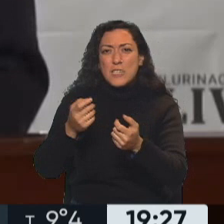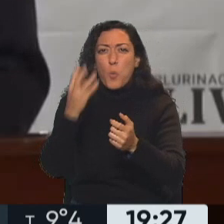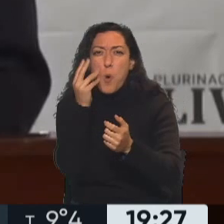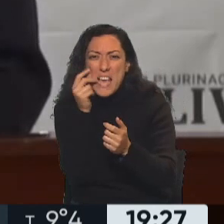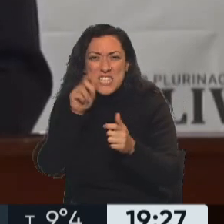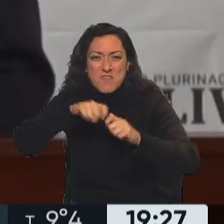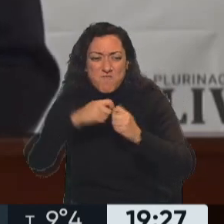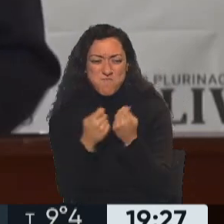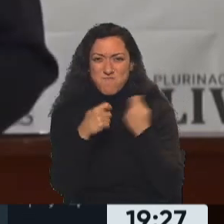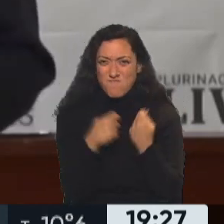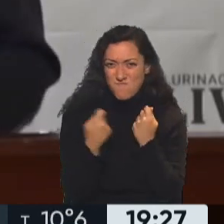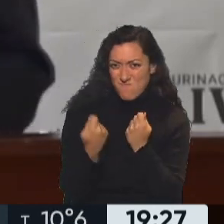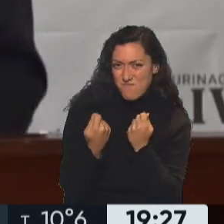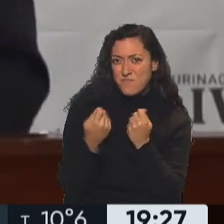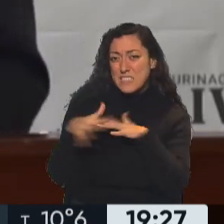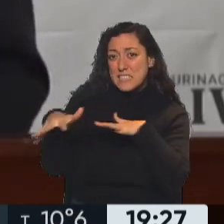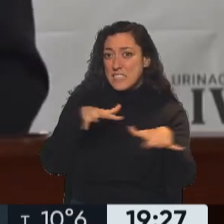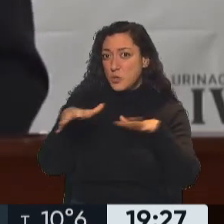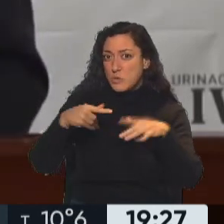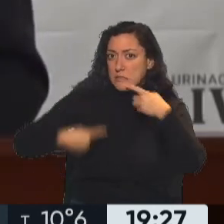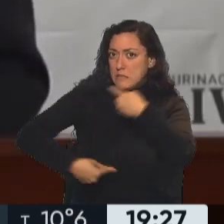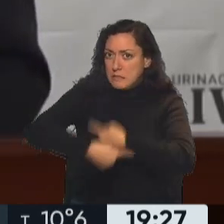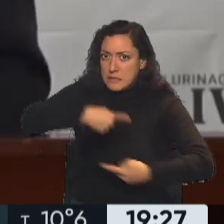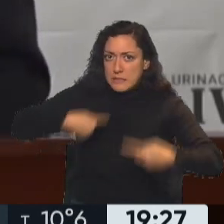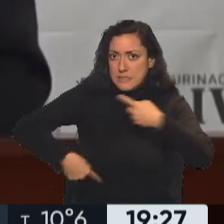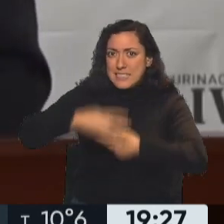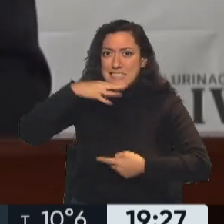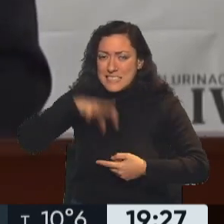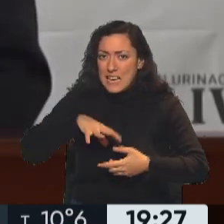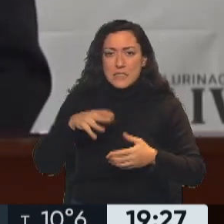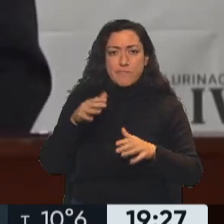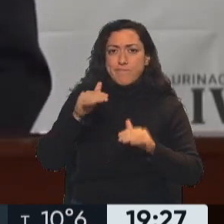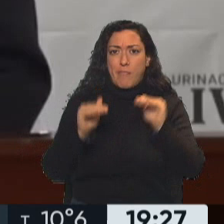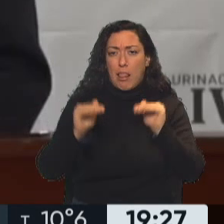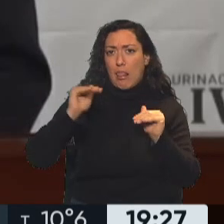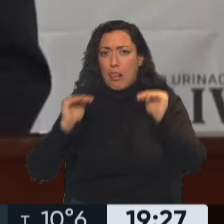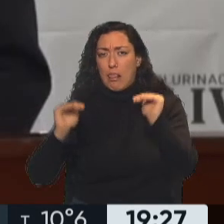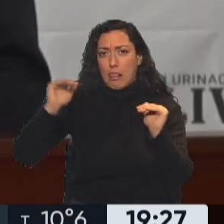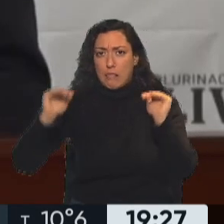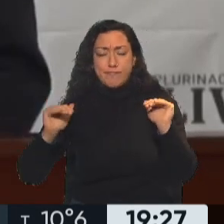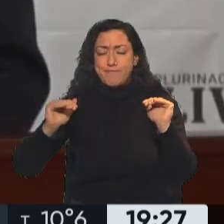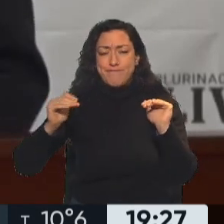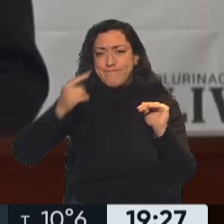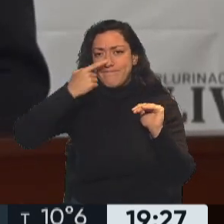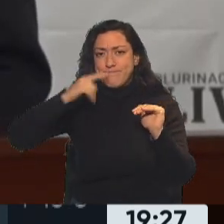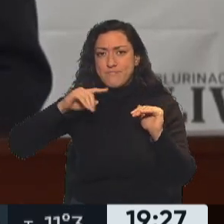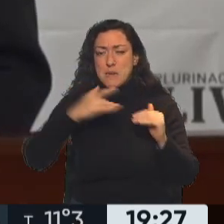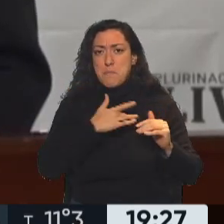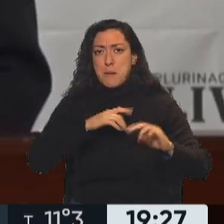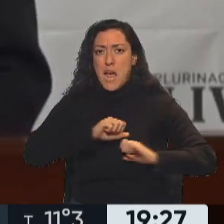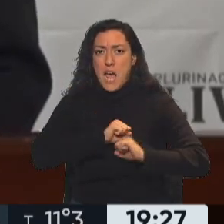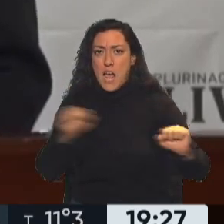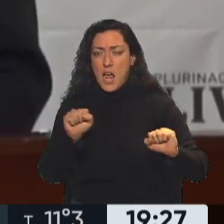su situación hemodinámicamente muy inestable no permitió que sobreviva luego de un paro